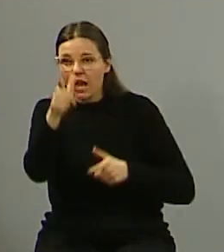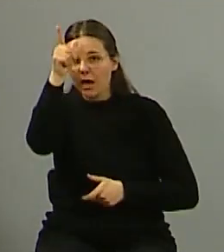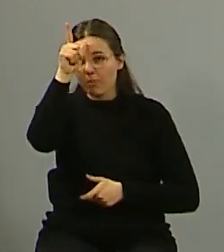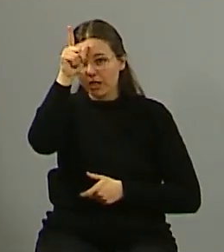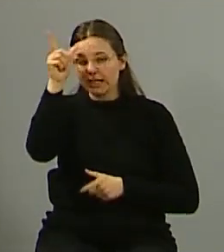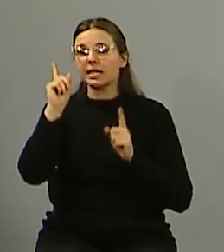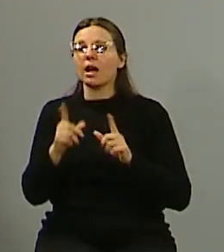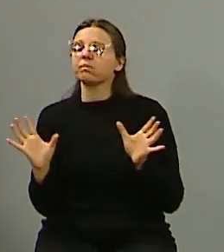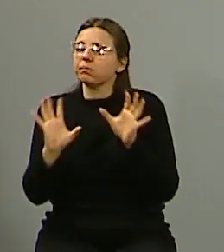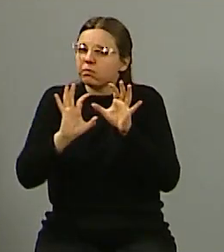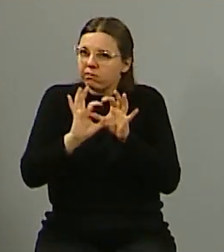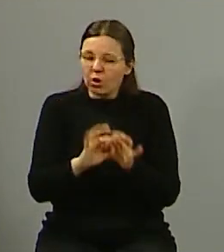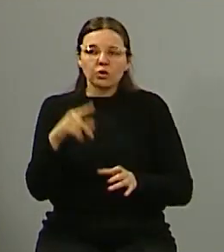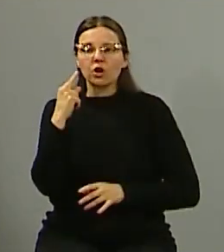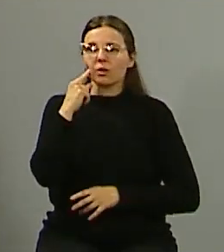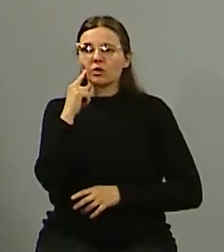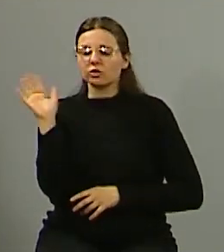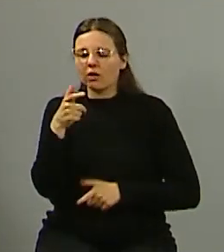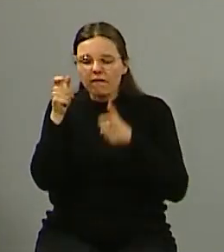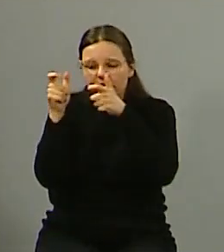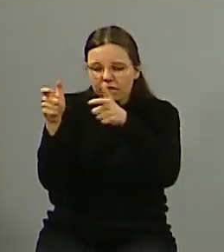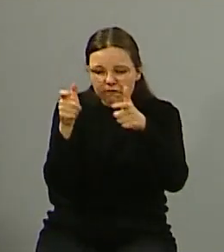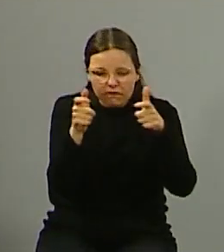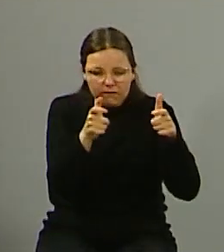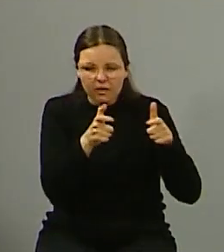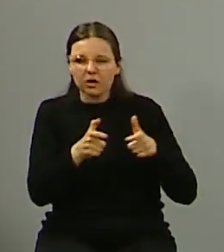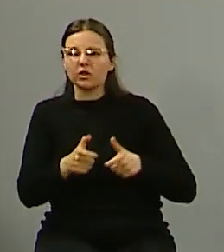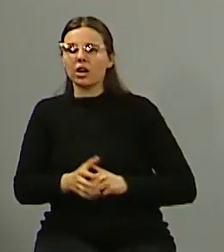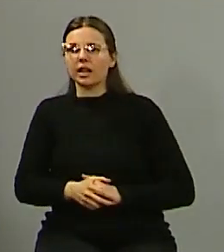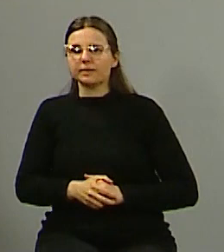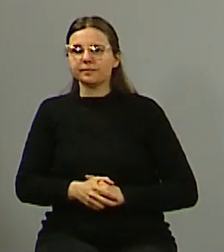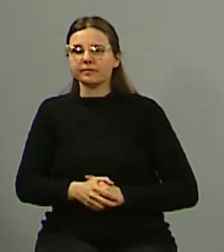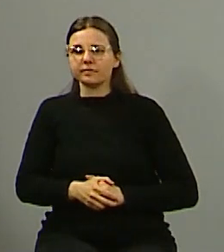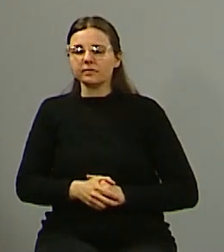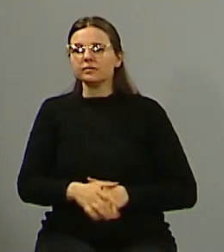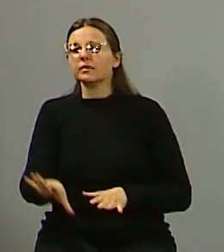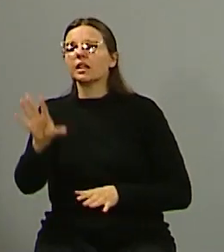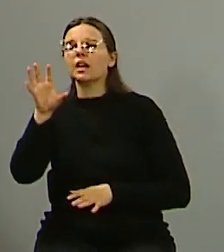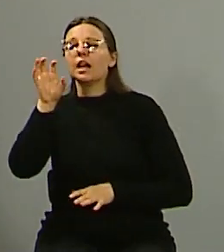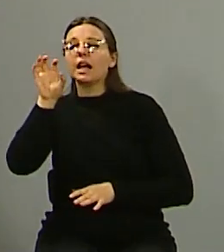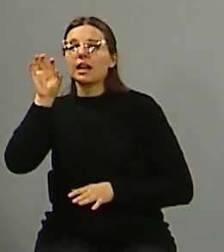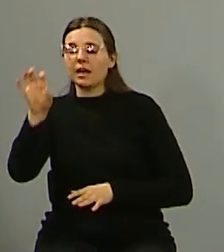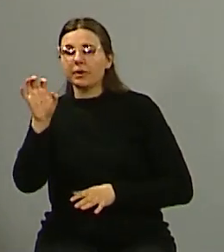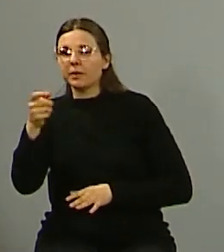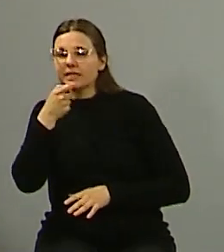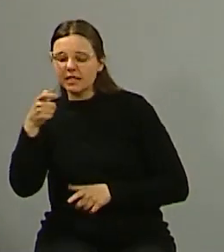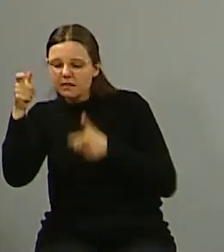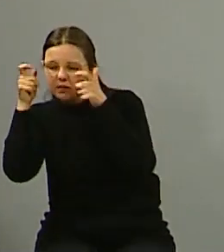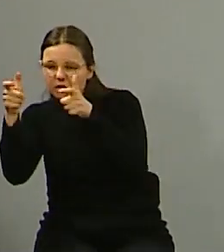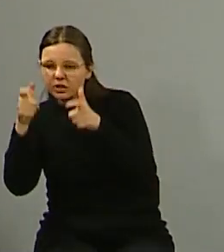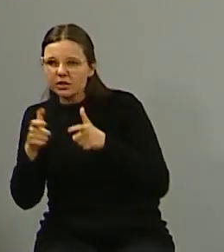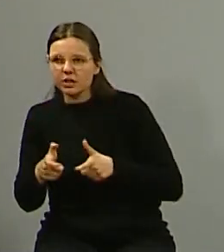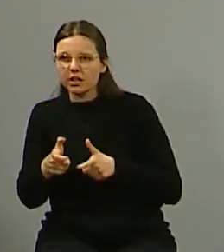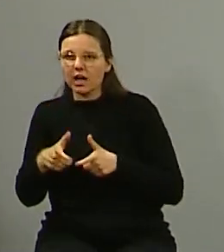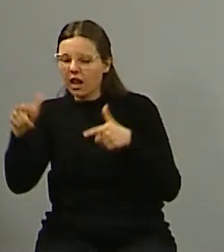municipio. El municipio monitorea las cámaras del municipio y la provincia monitorea las cámaras que dependen específicamente